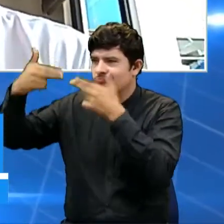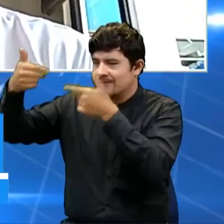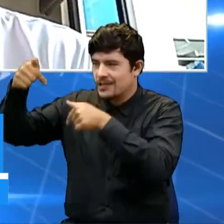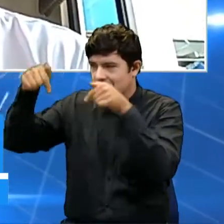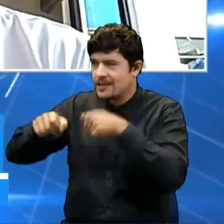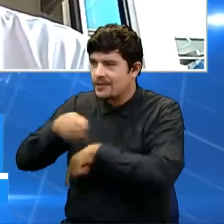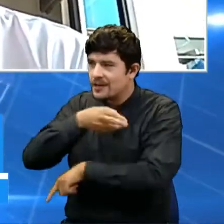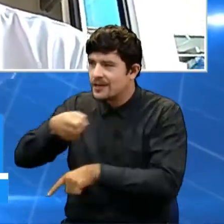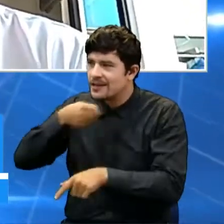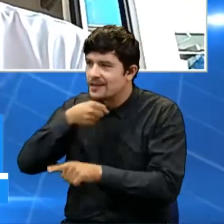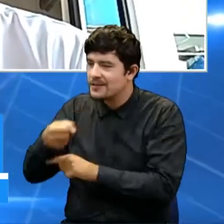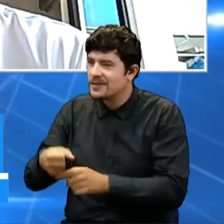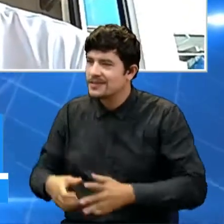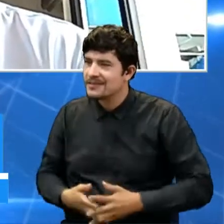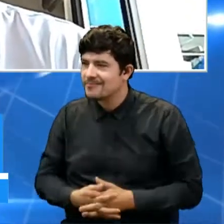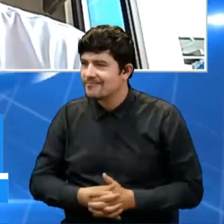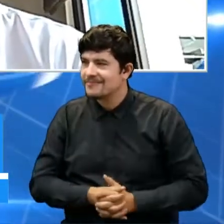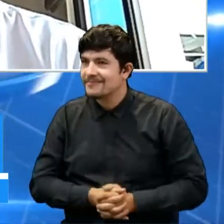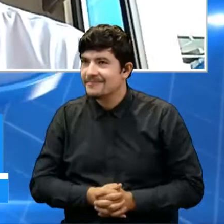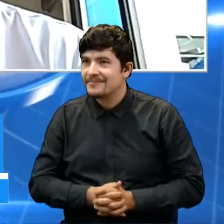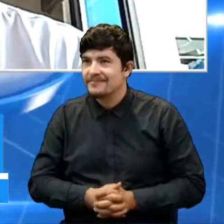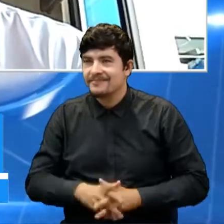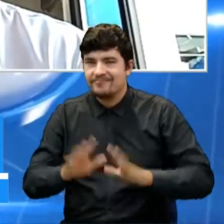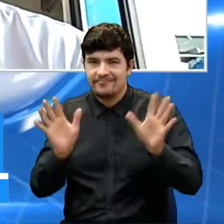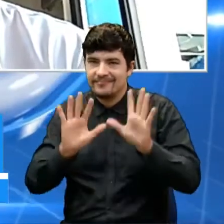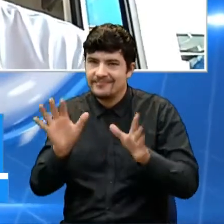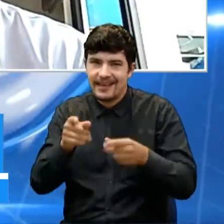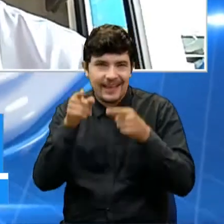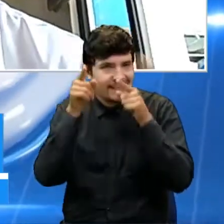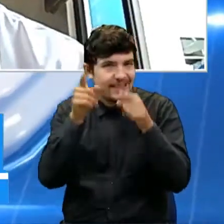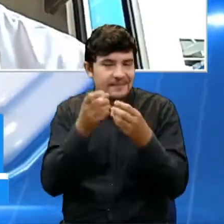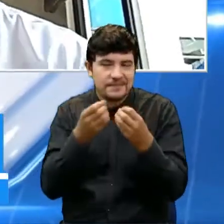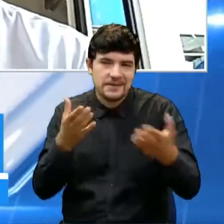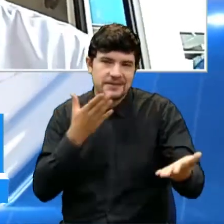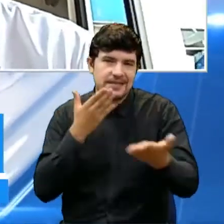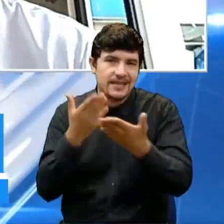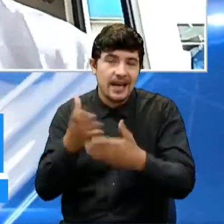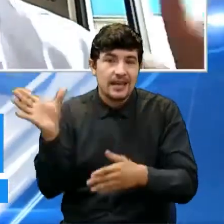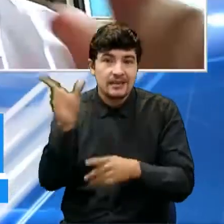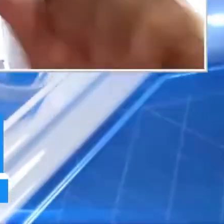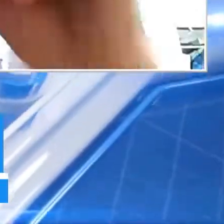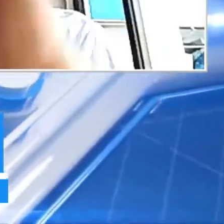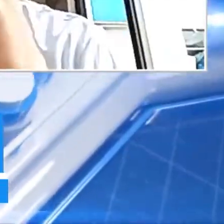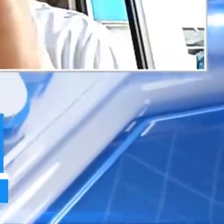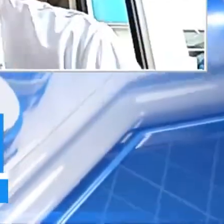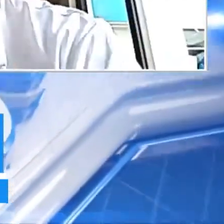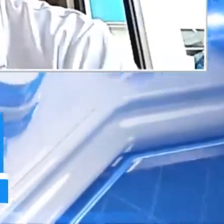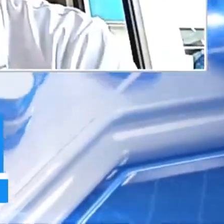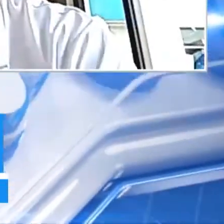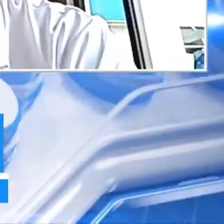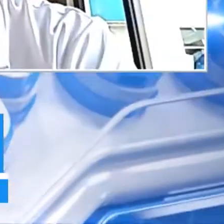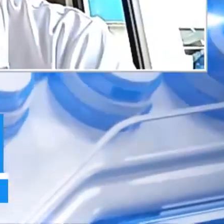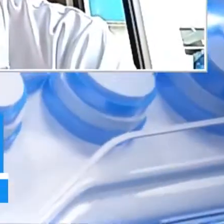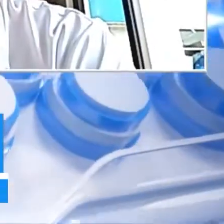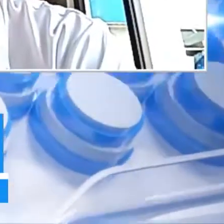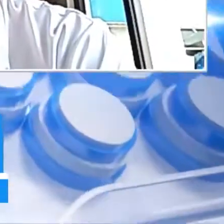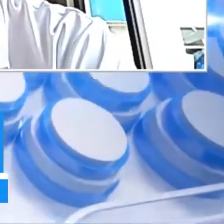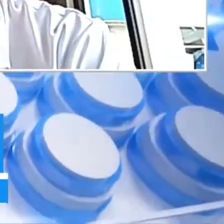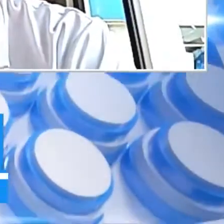Noticias, emisión fin de semana. Bueno, a ti, muchísimas gracias y a todos los televidentes esperarnos en la Biblioteca Pública Gabriel Turbay.